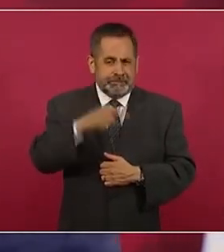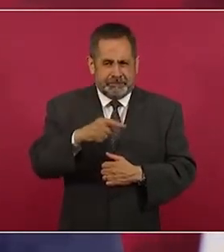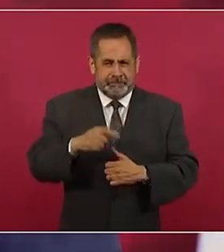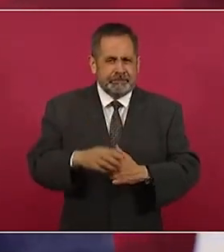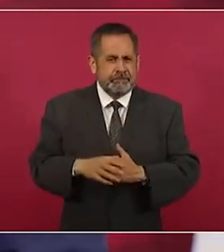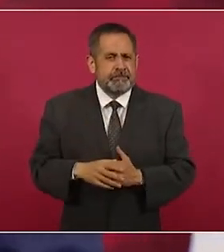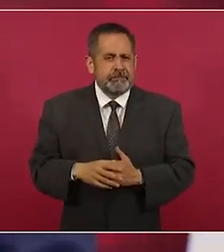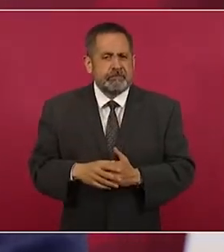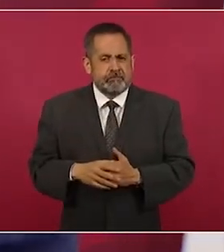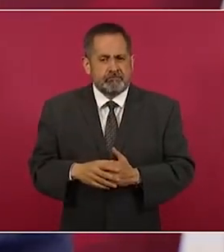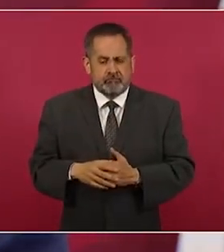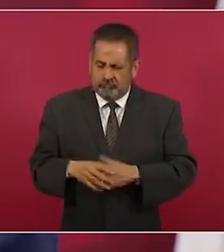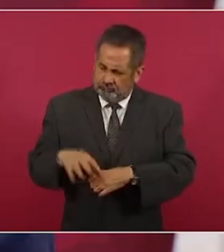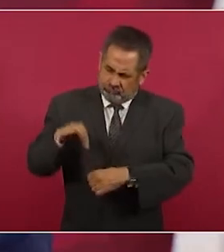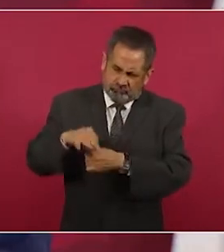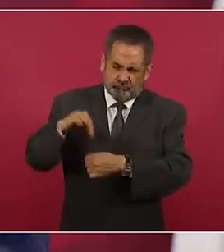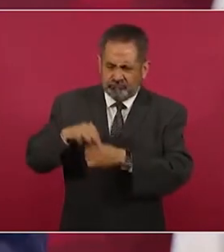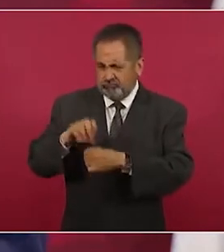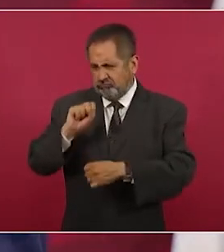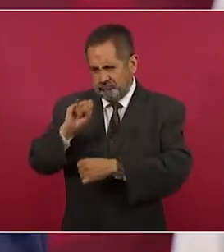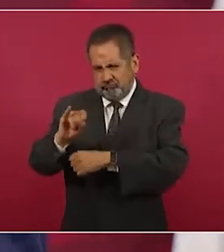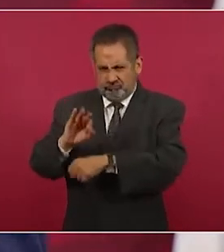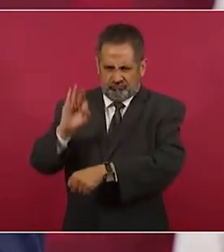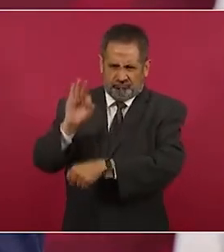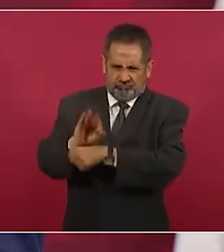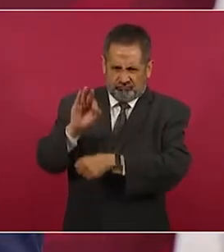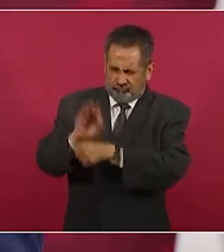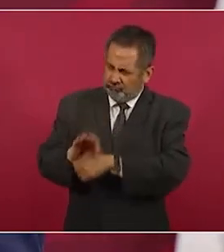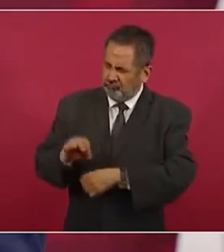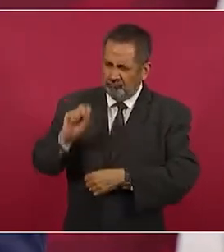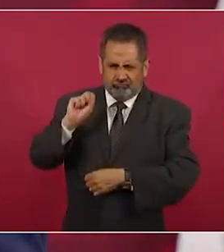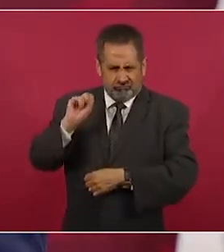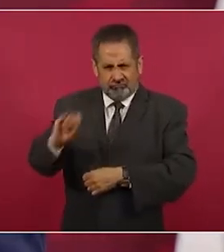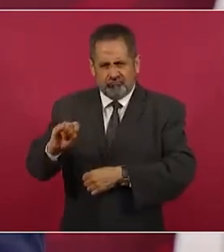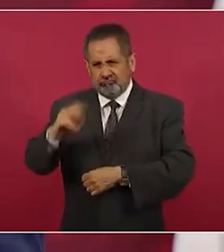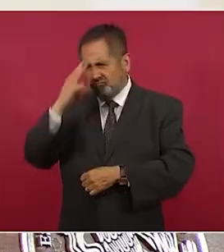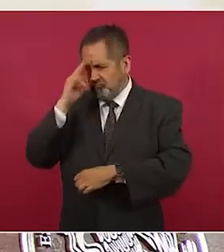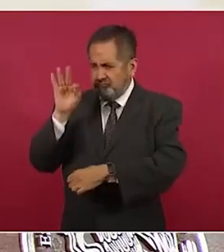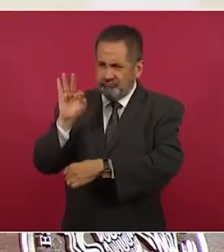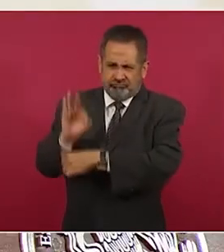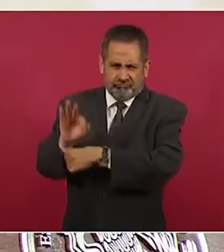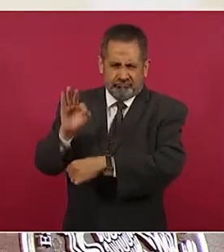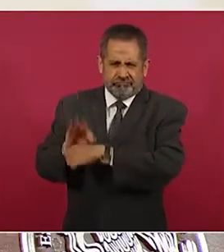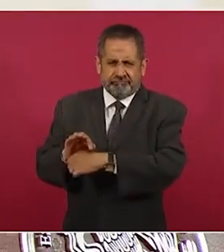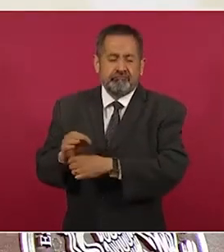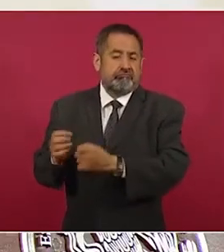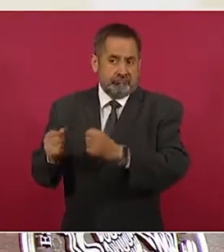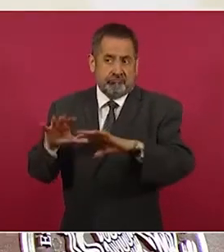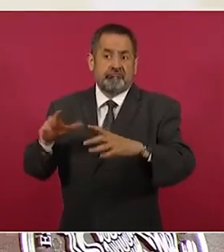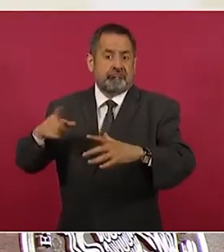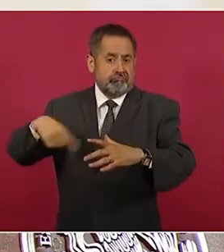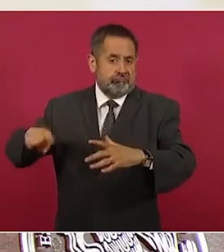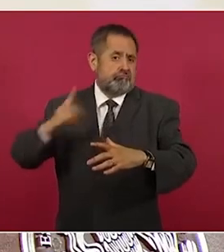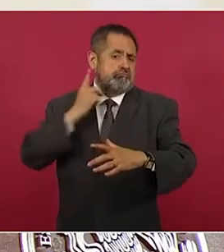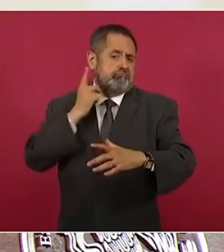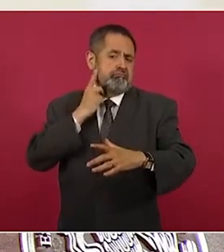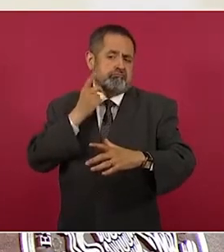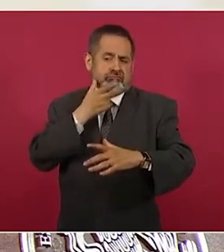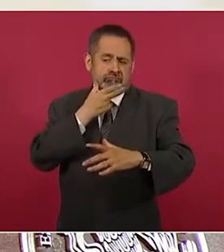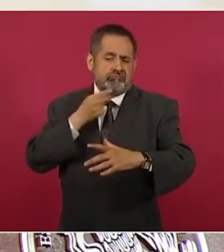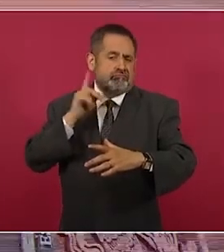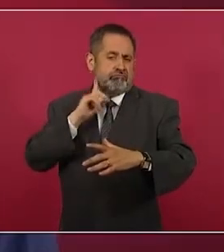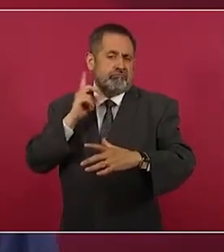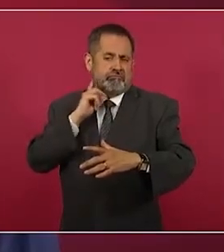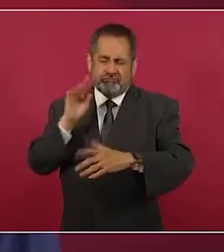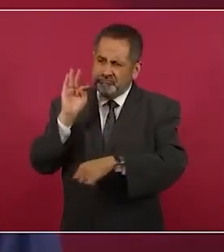votaron en favor de México, en favor de los